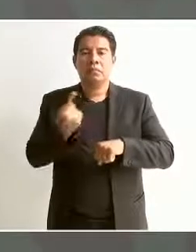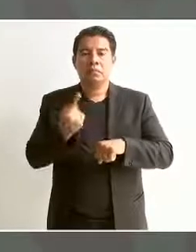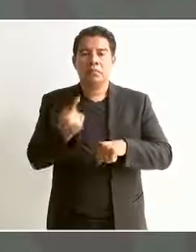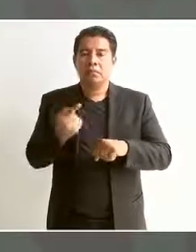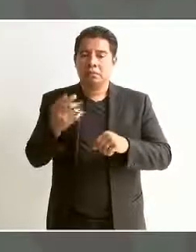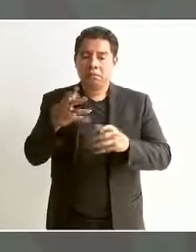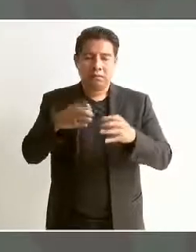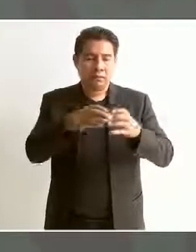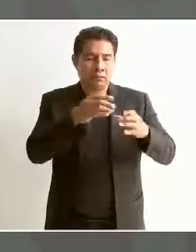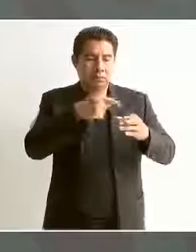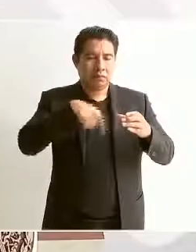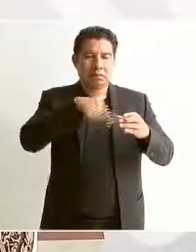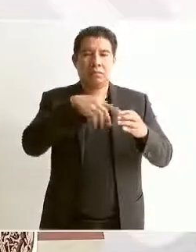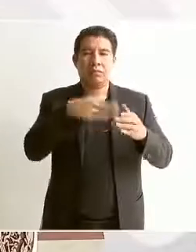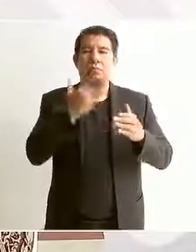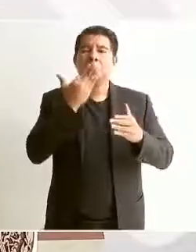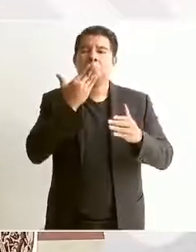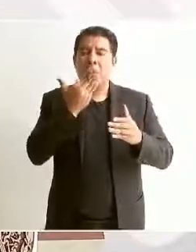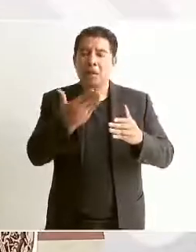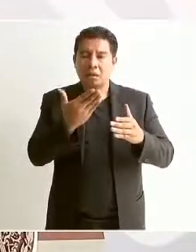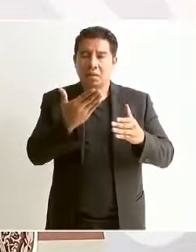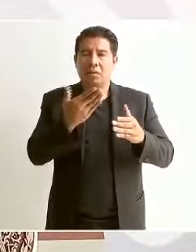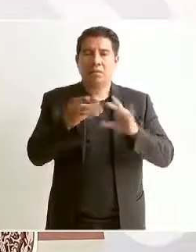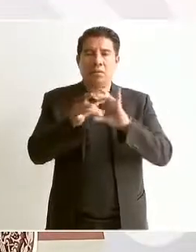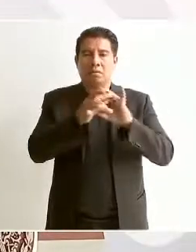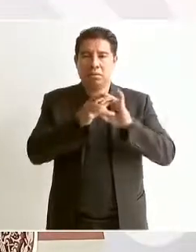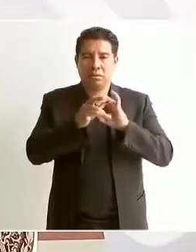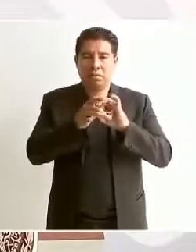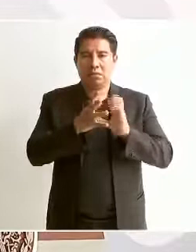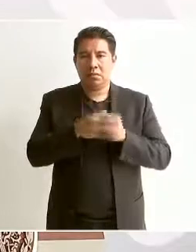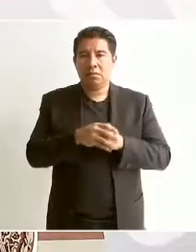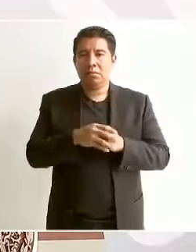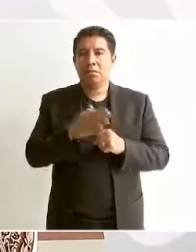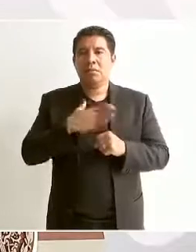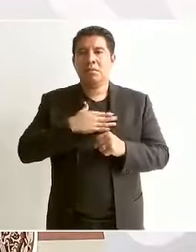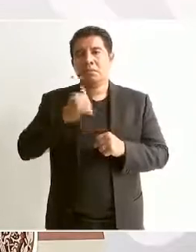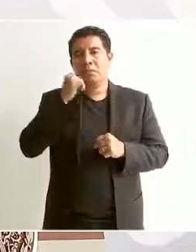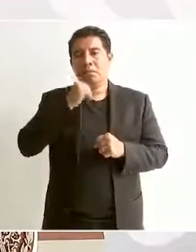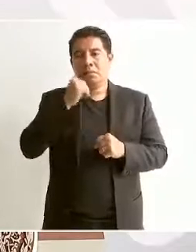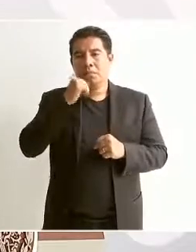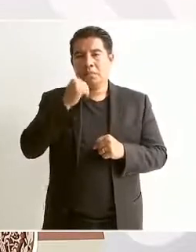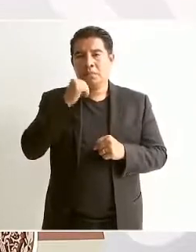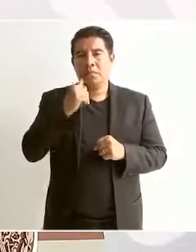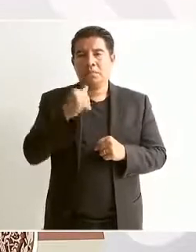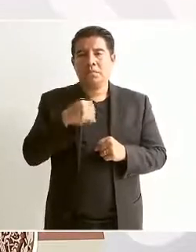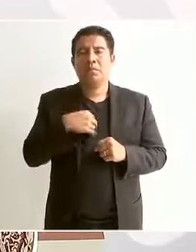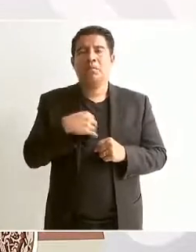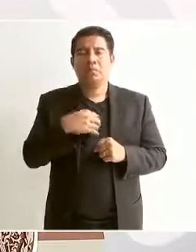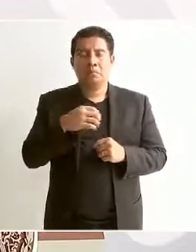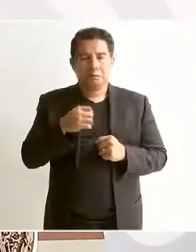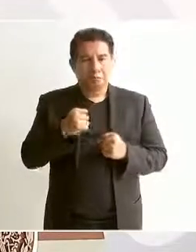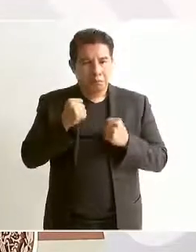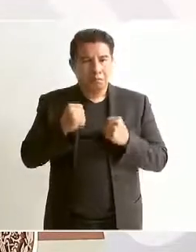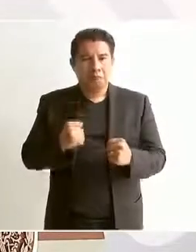el bien y yo siempre he sostenido y voy a seguir